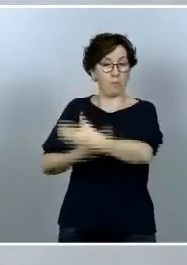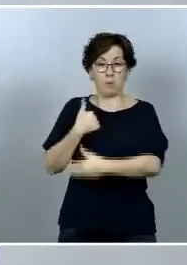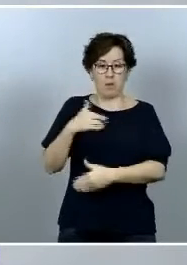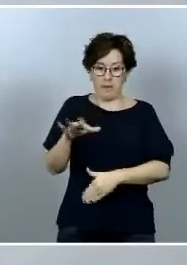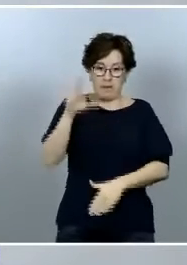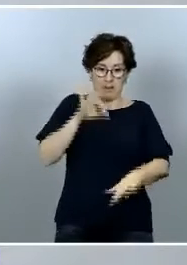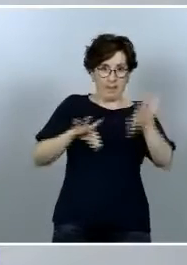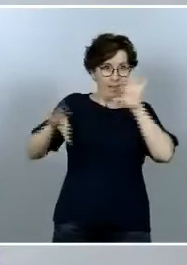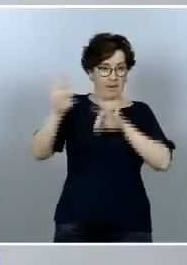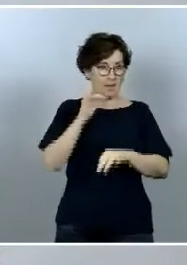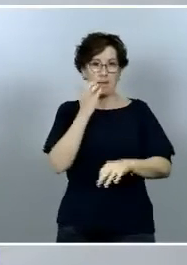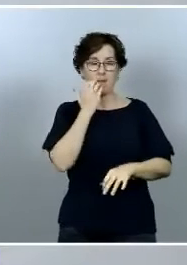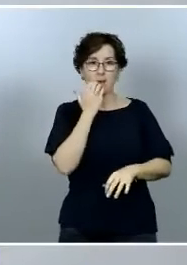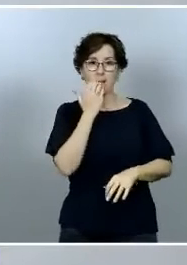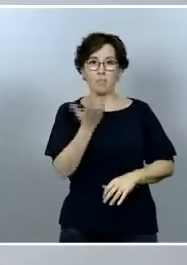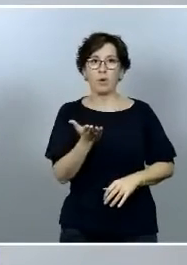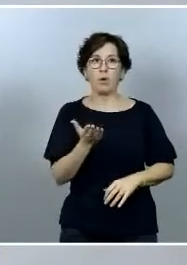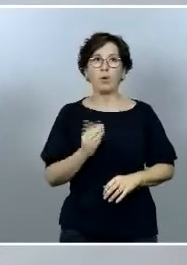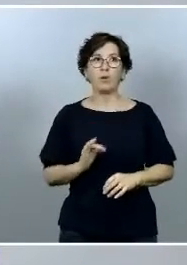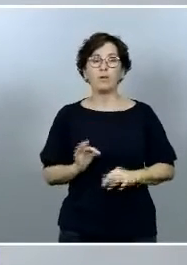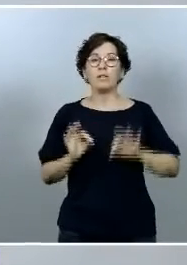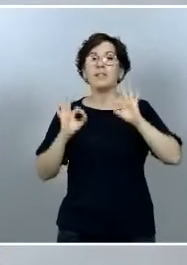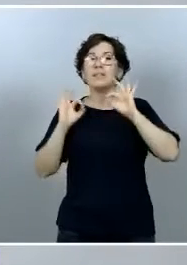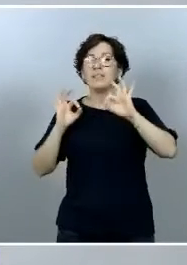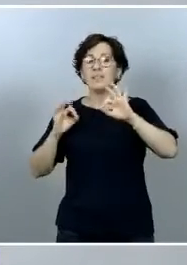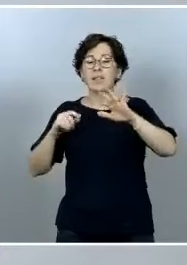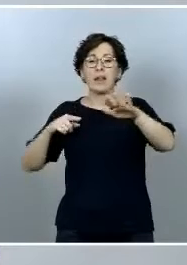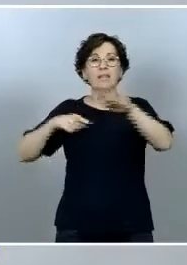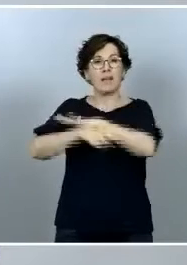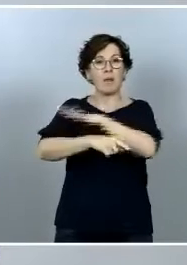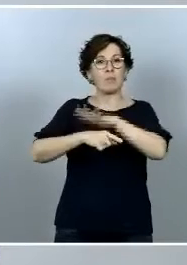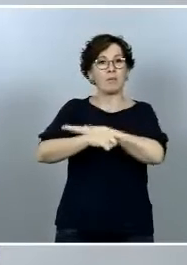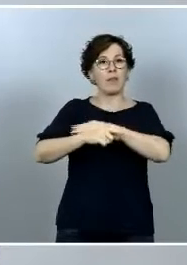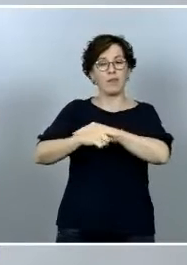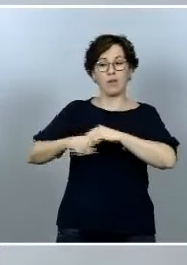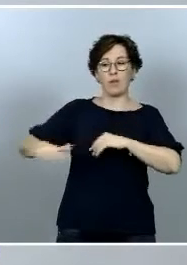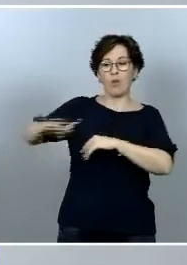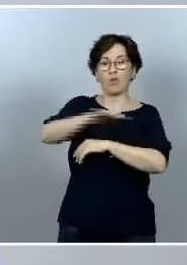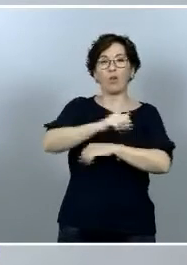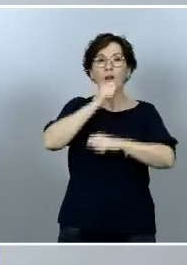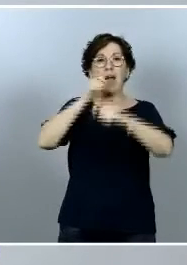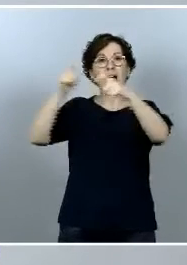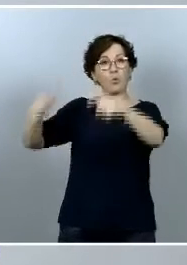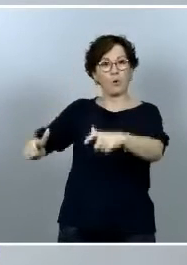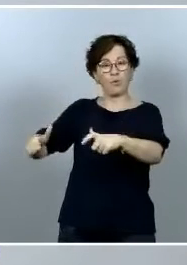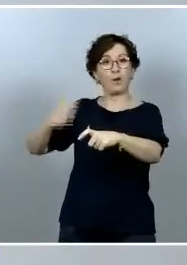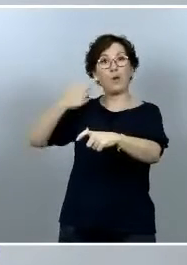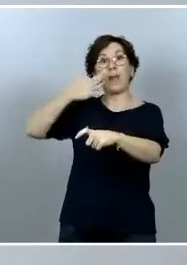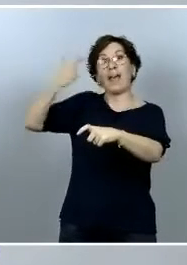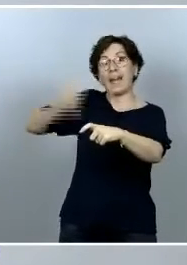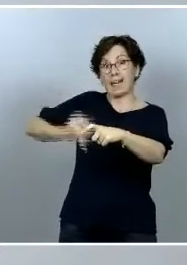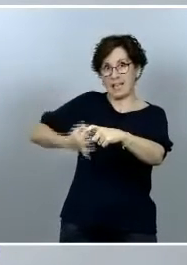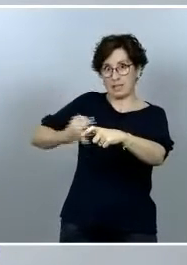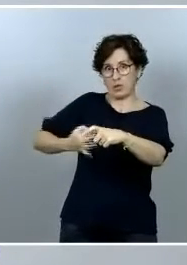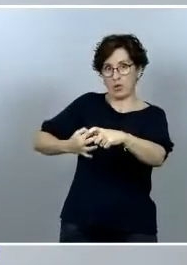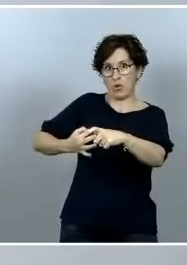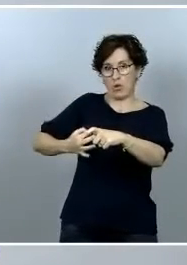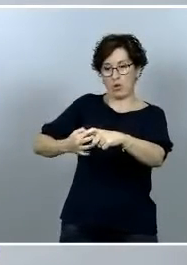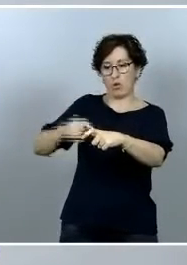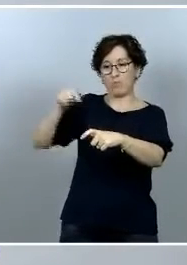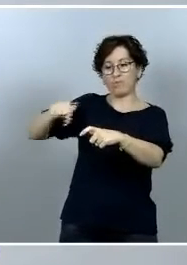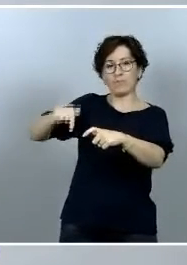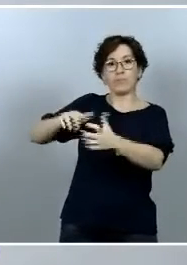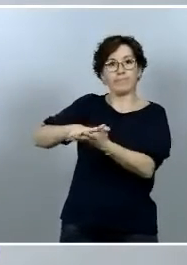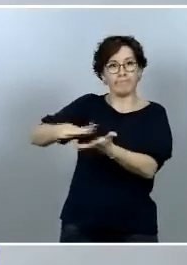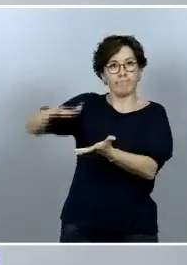toda la tramitación de la declaración de acuífero en riesgo todo el acuífero en el que se van acumulando nitratos